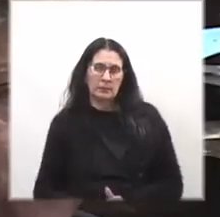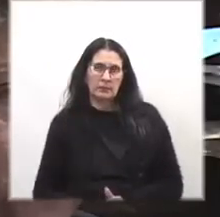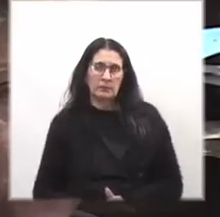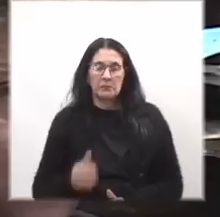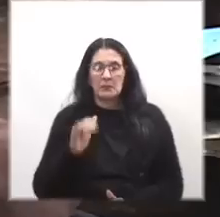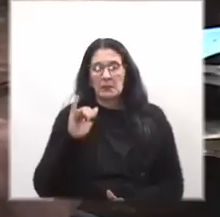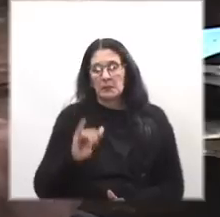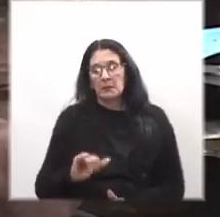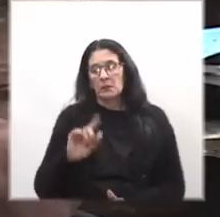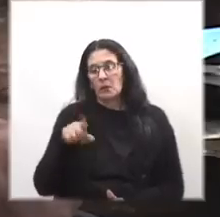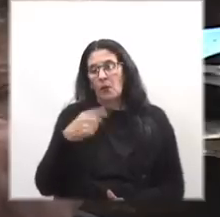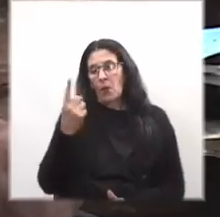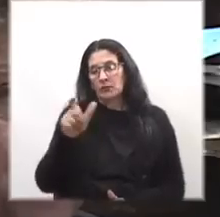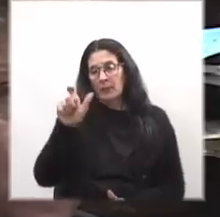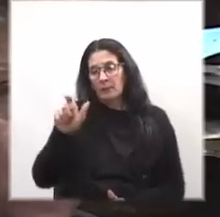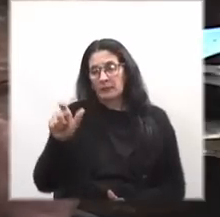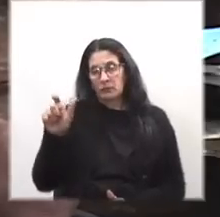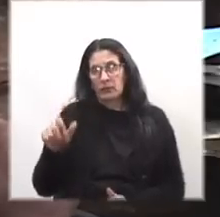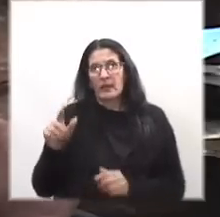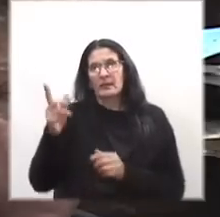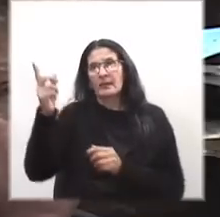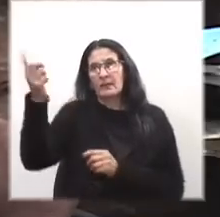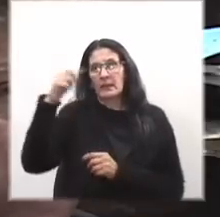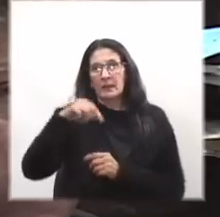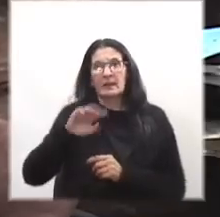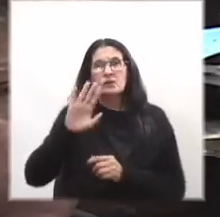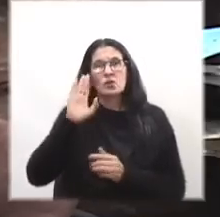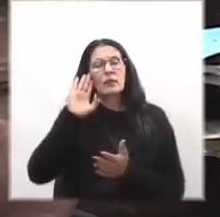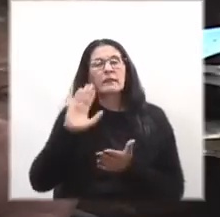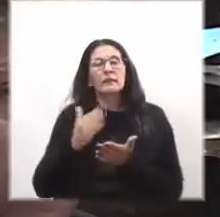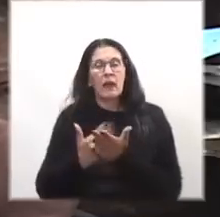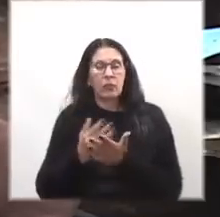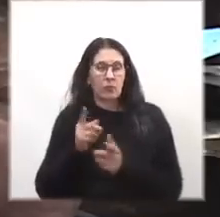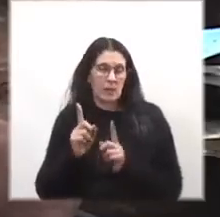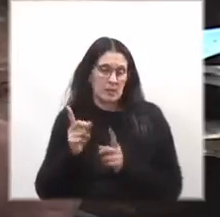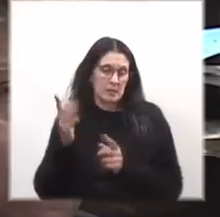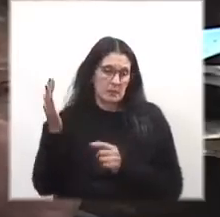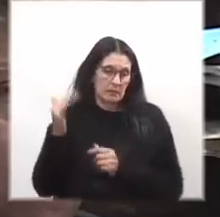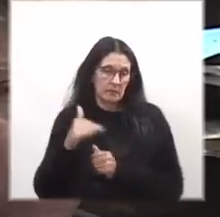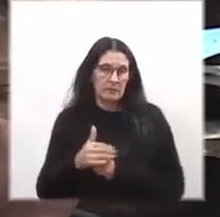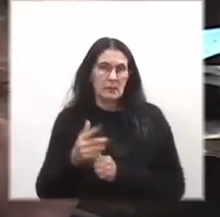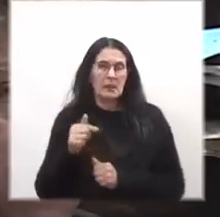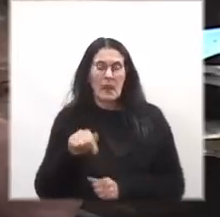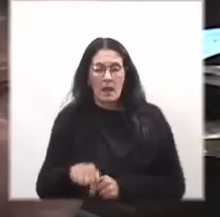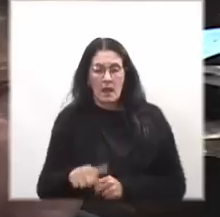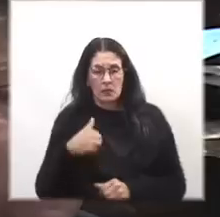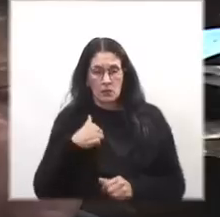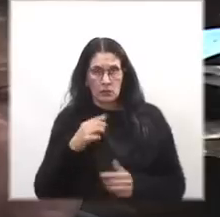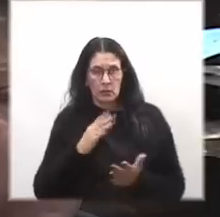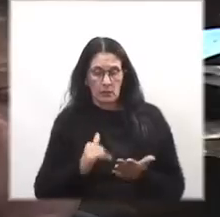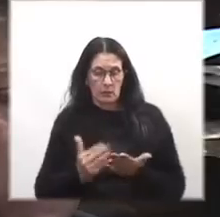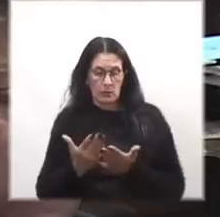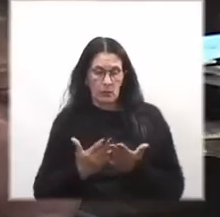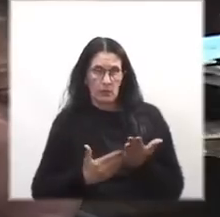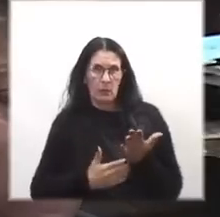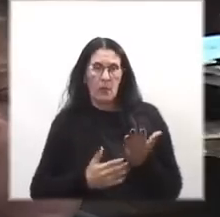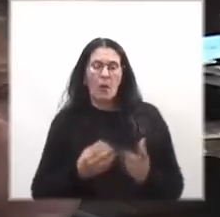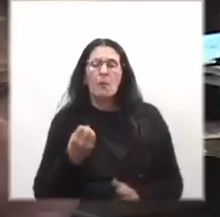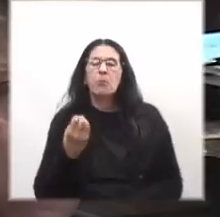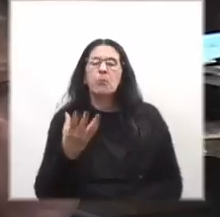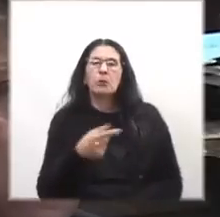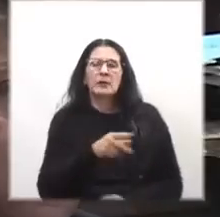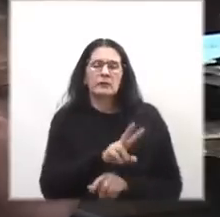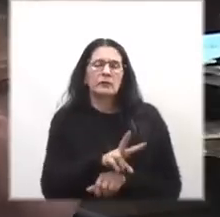y otra gente que viene de esos países que son dictaduras. Ahora, yo tengo acá ¿por qué los